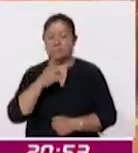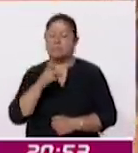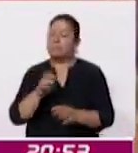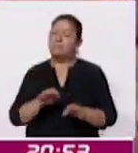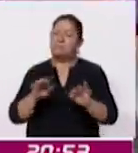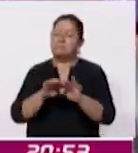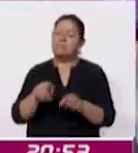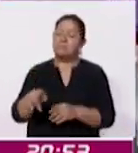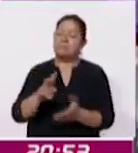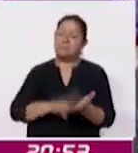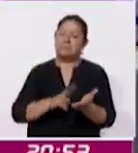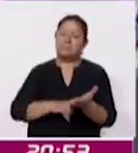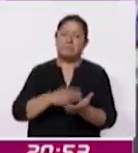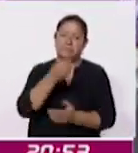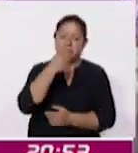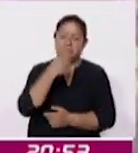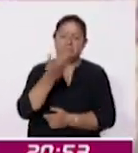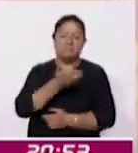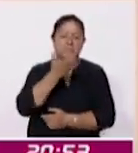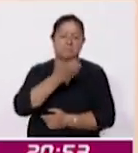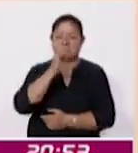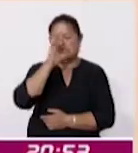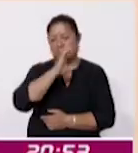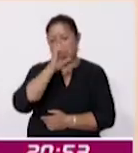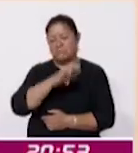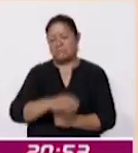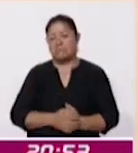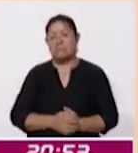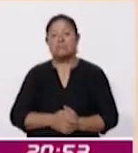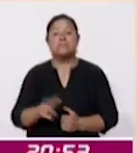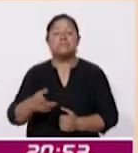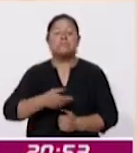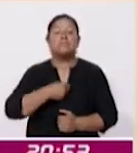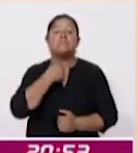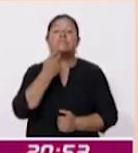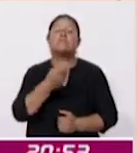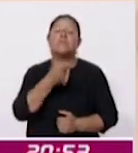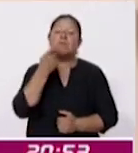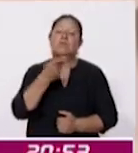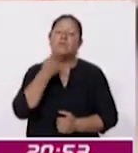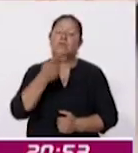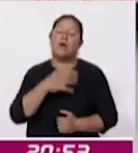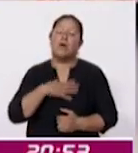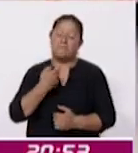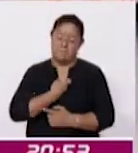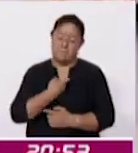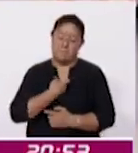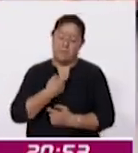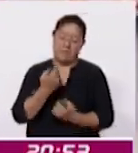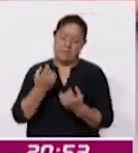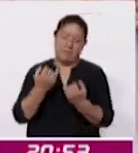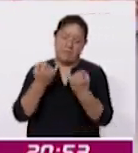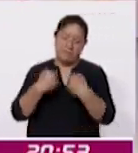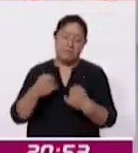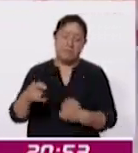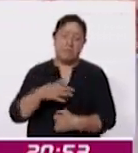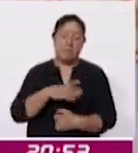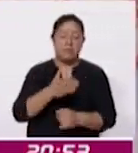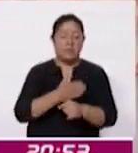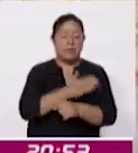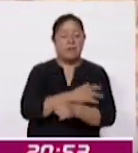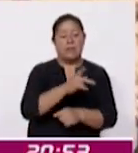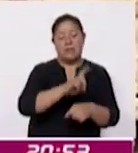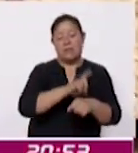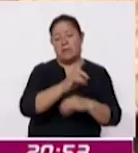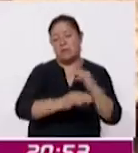gastronómica tradiciones y costumbres la tradición oral que nos dan identidad Lo anterior en el marco del Día Mundial del Folclor